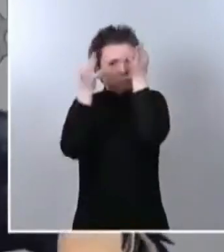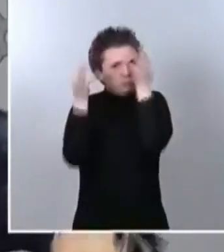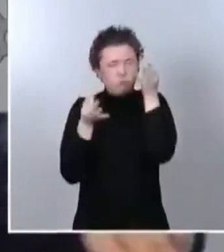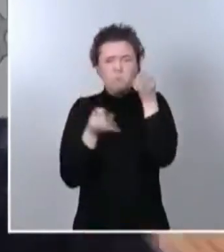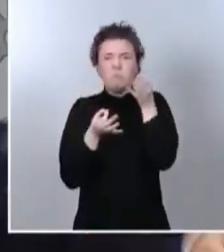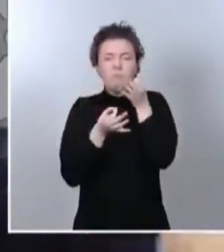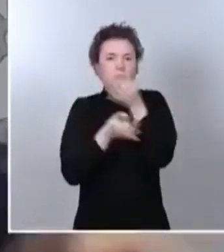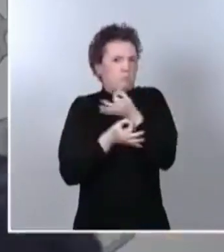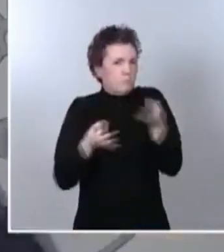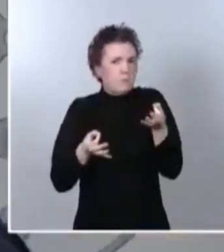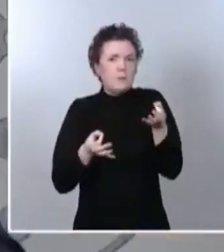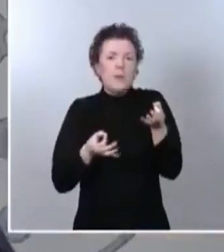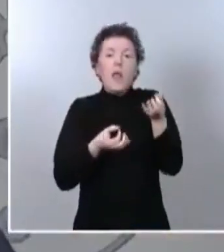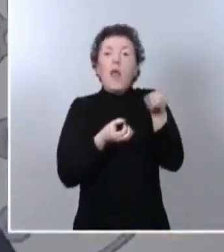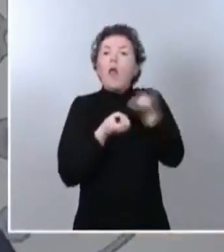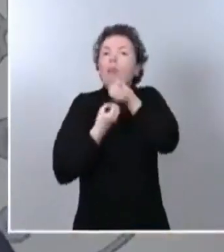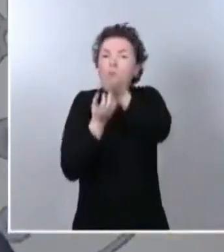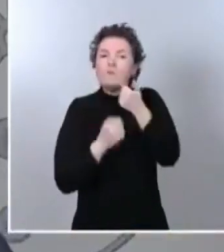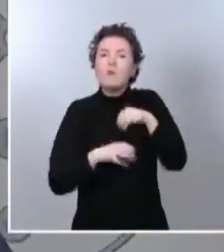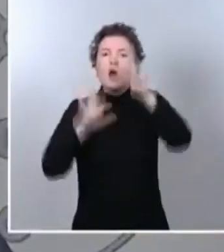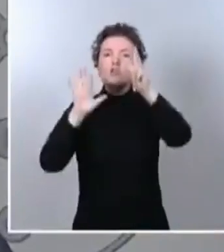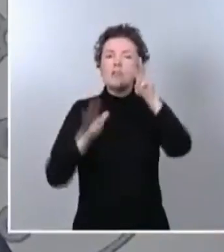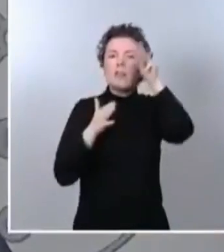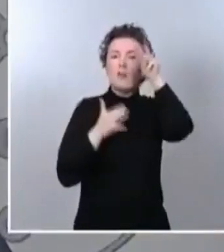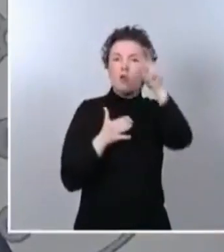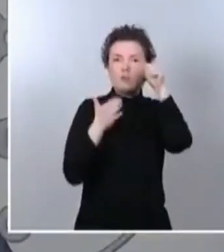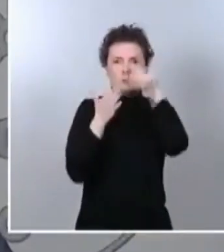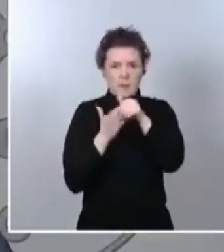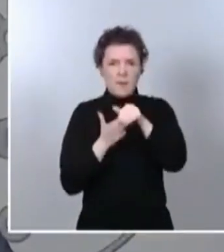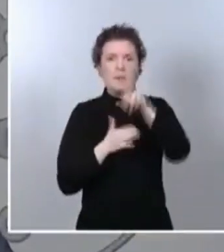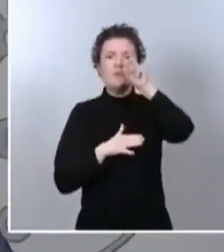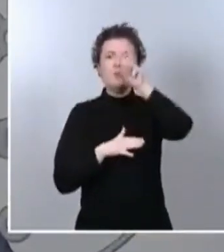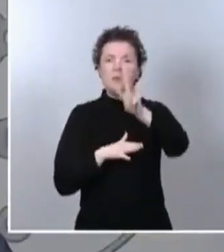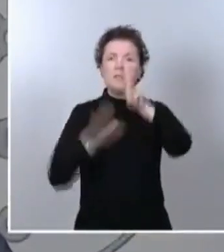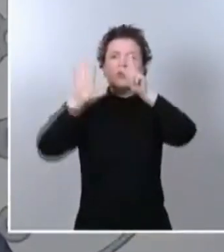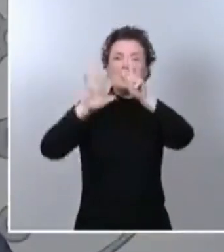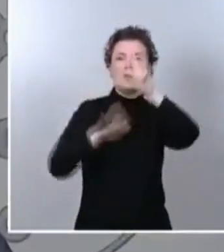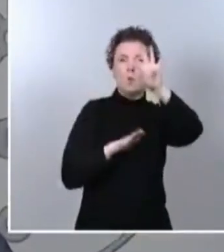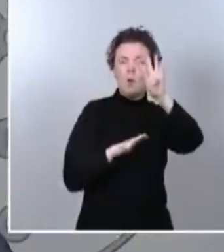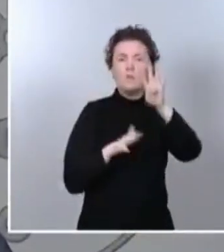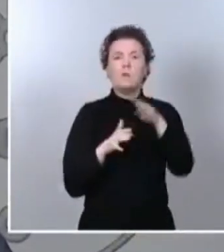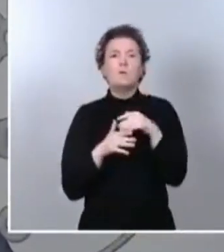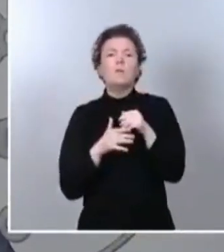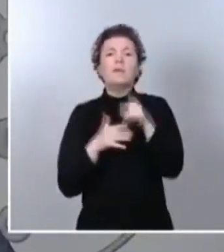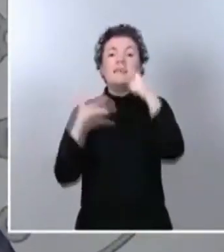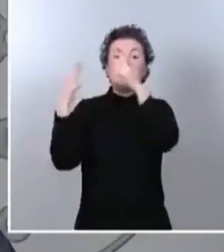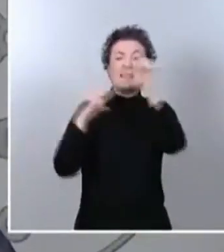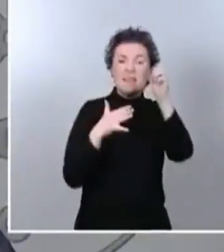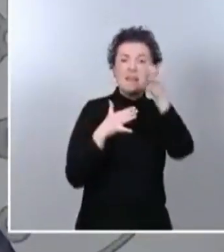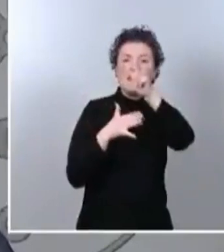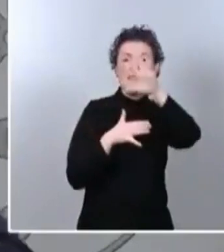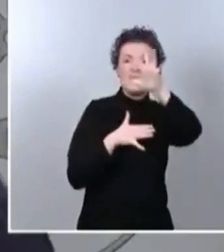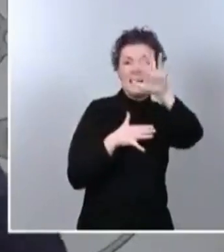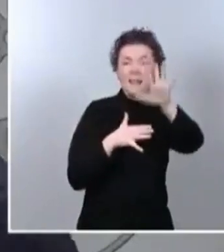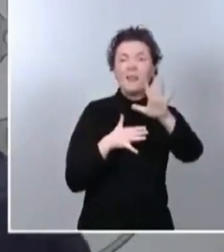con los datos que he dado, se han administrado ya 82.864 dosis de 718.535 que se han